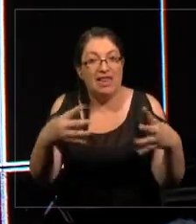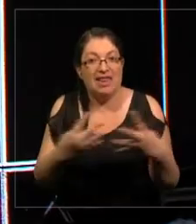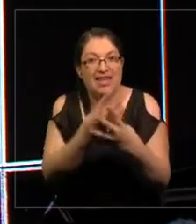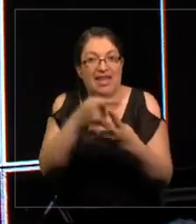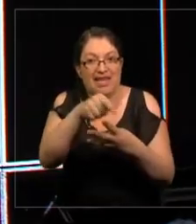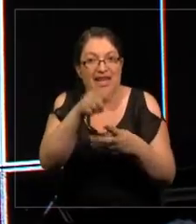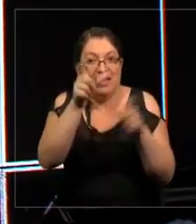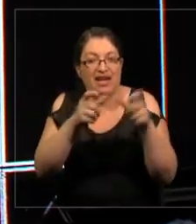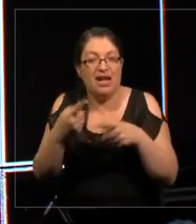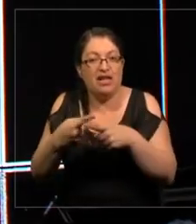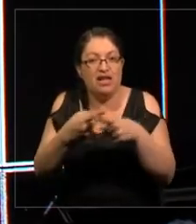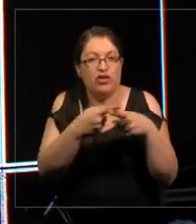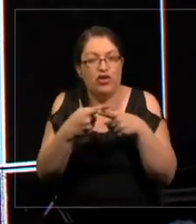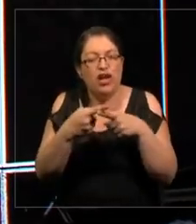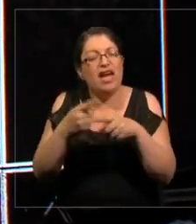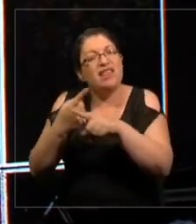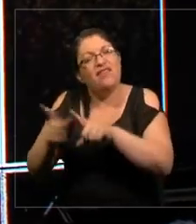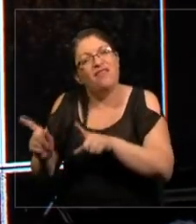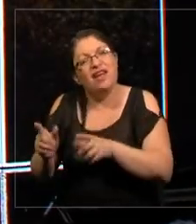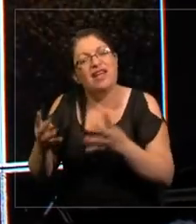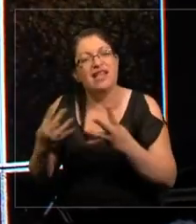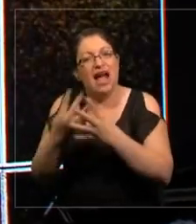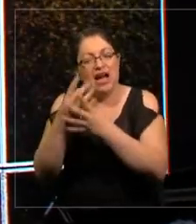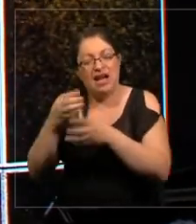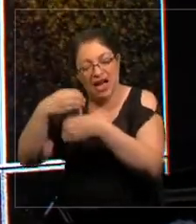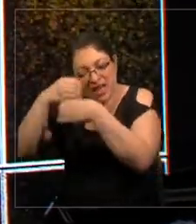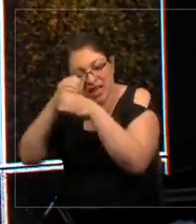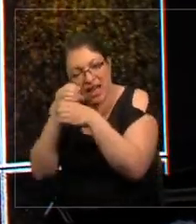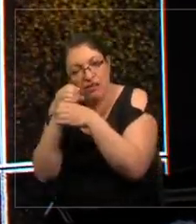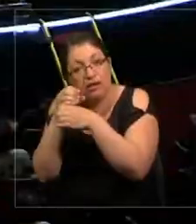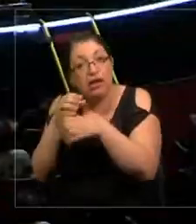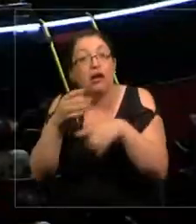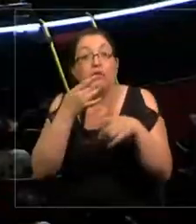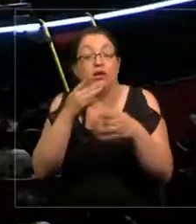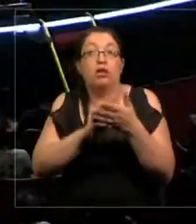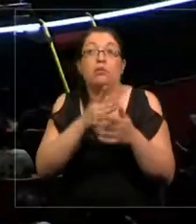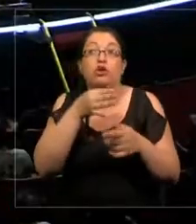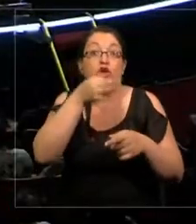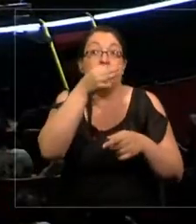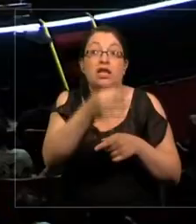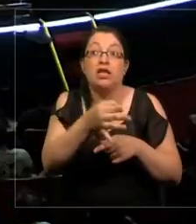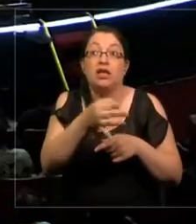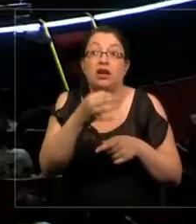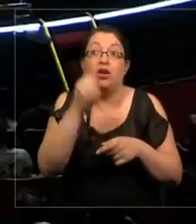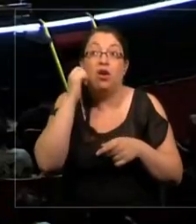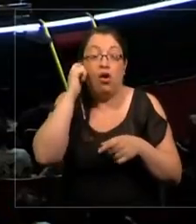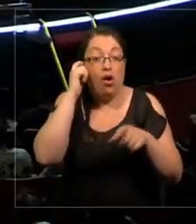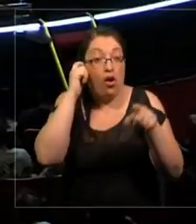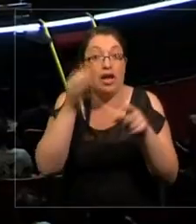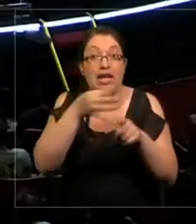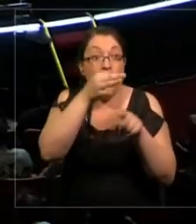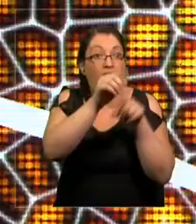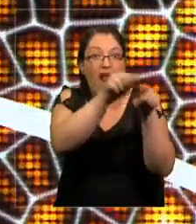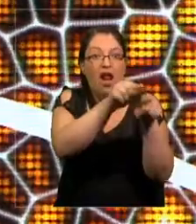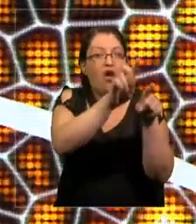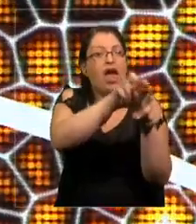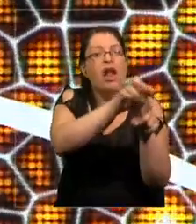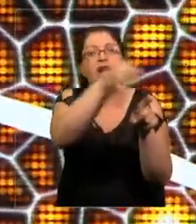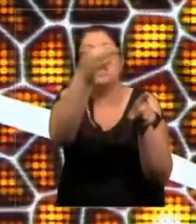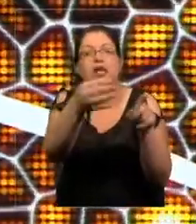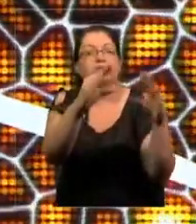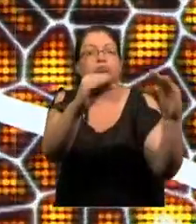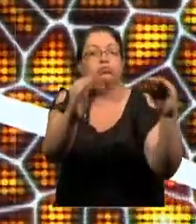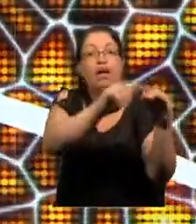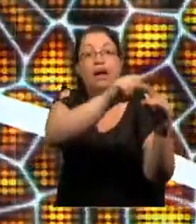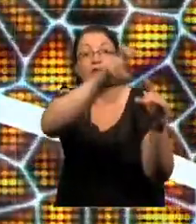es diferente a las redes biológicas. Porque si yo le hablo a él, él habla a la persona que tiene al lado, y él me habla a mí,